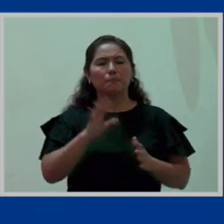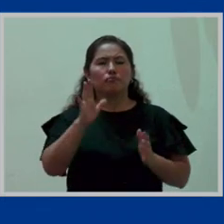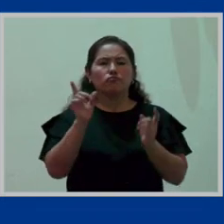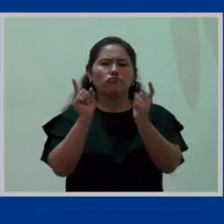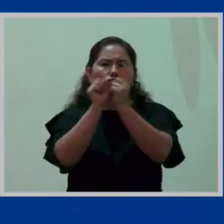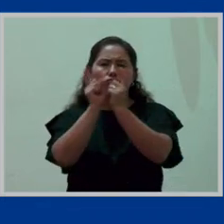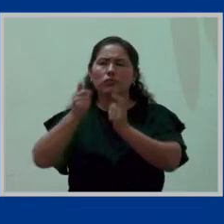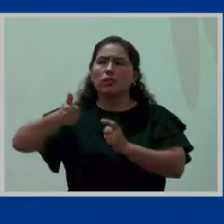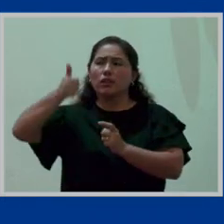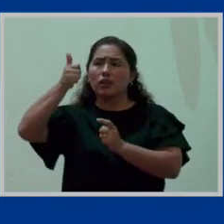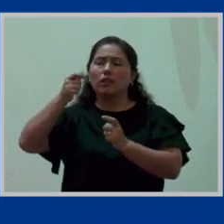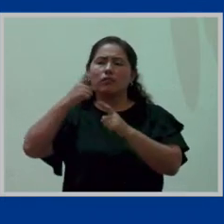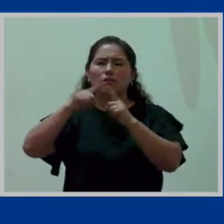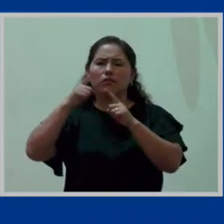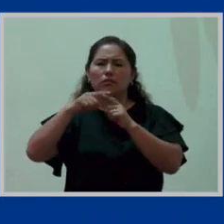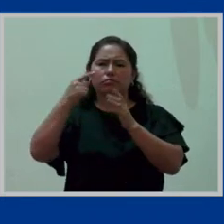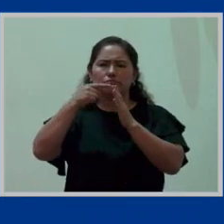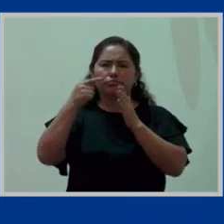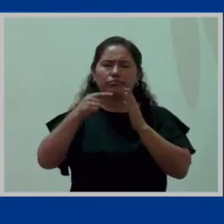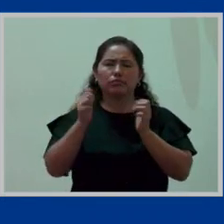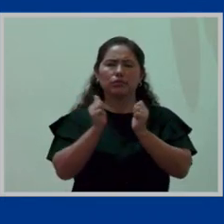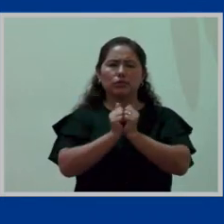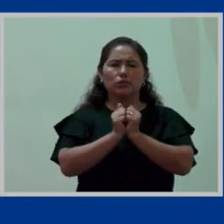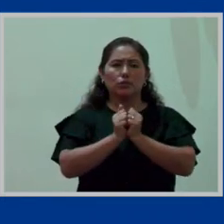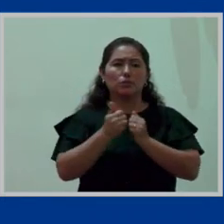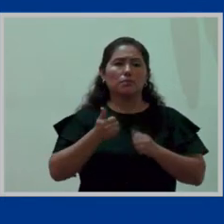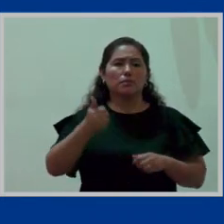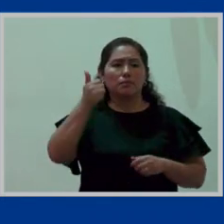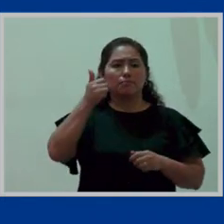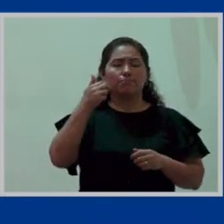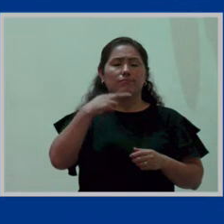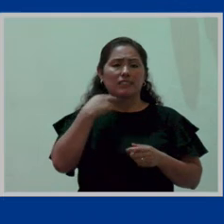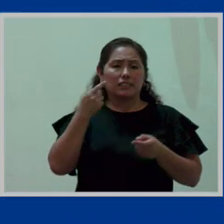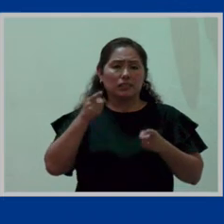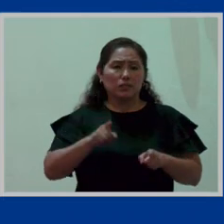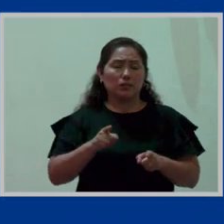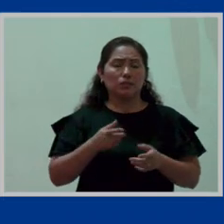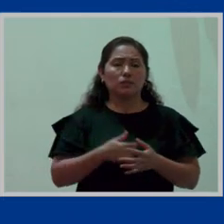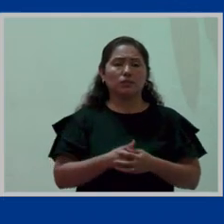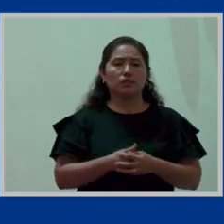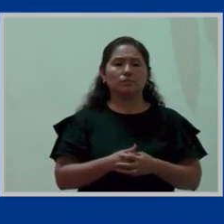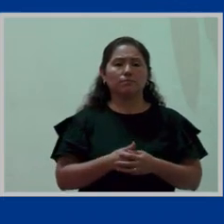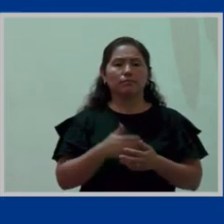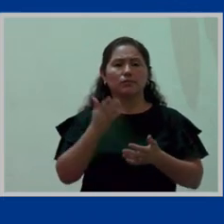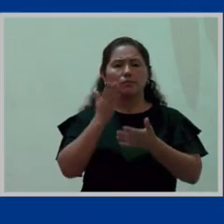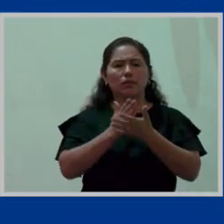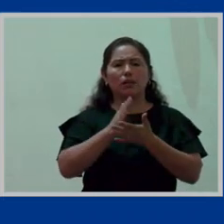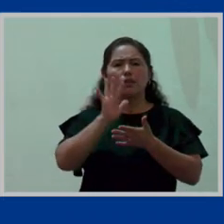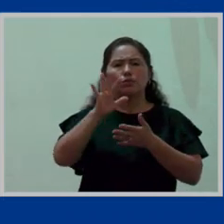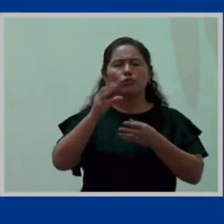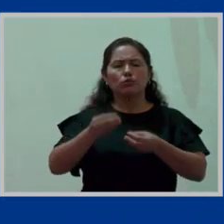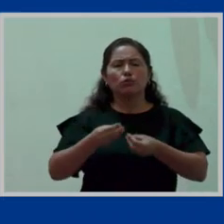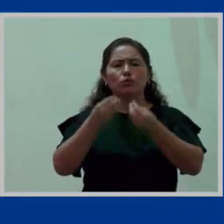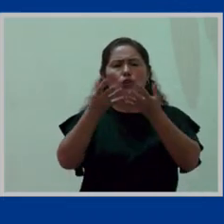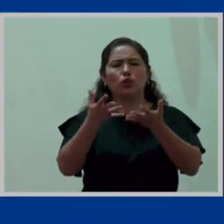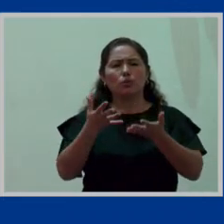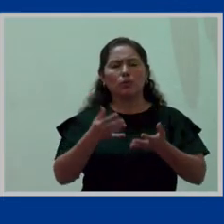chequea si efectivamente la señora requiere un mayor tiempo le basta la fórmula que ofrece